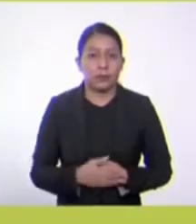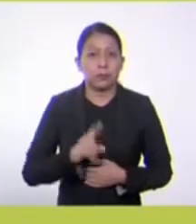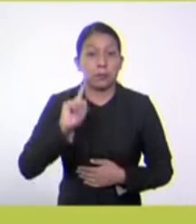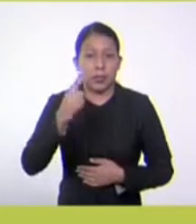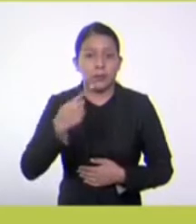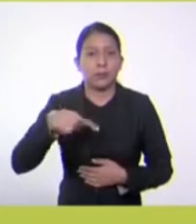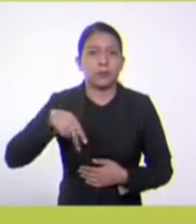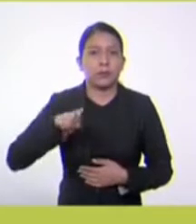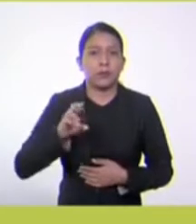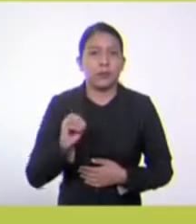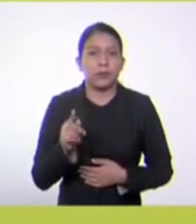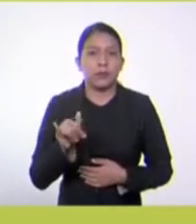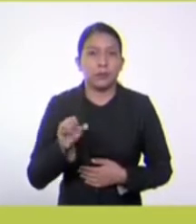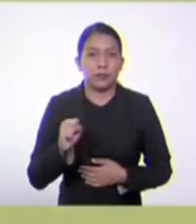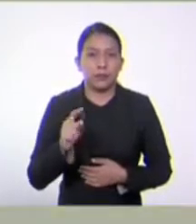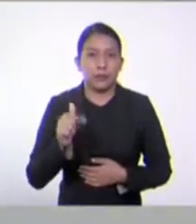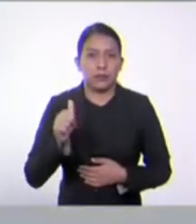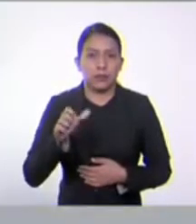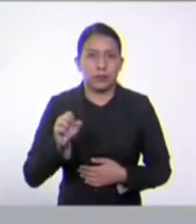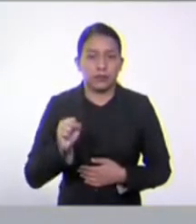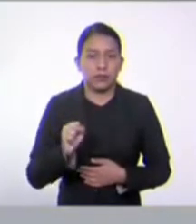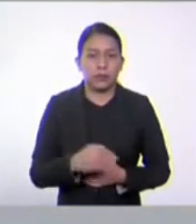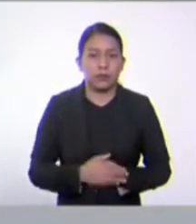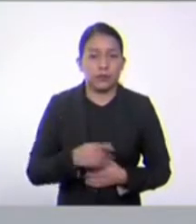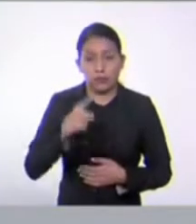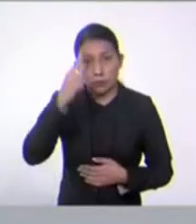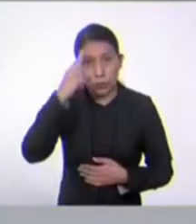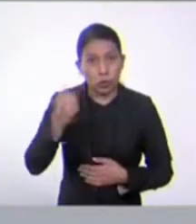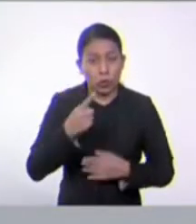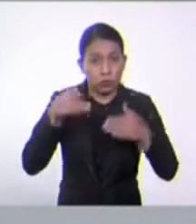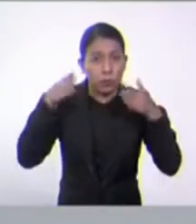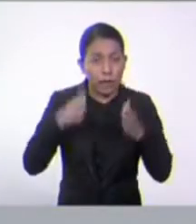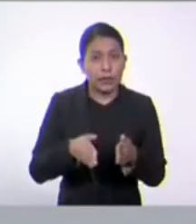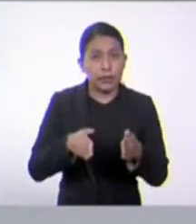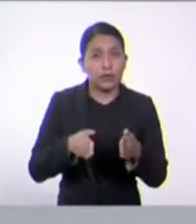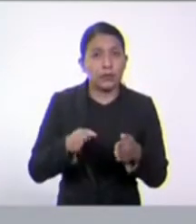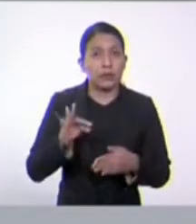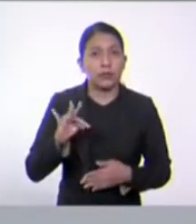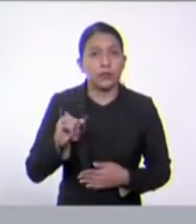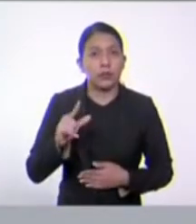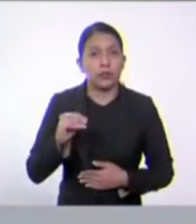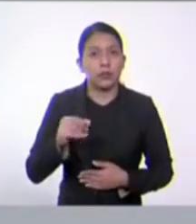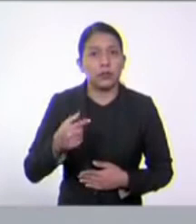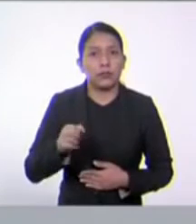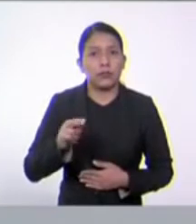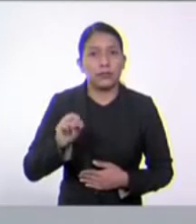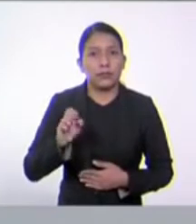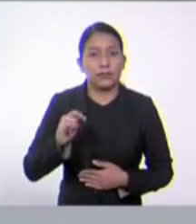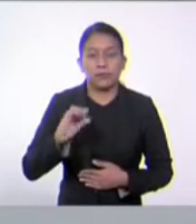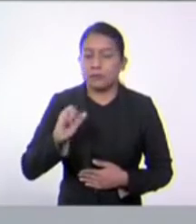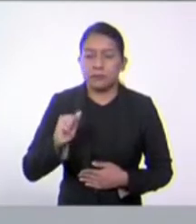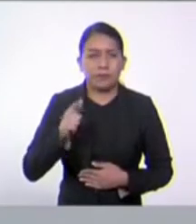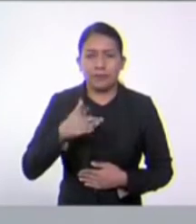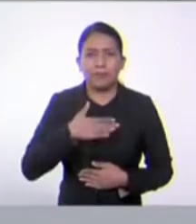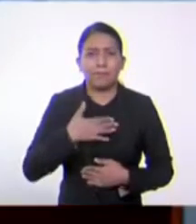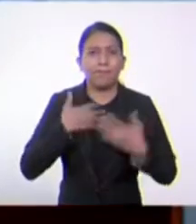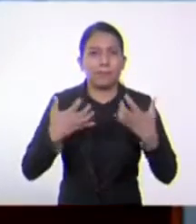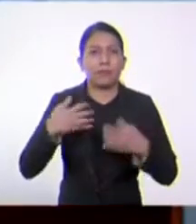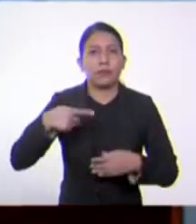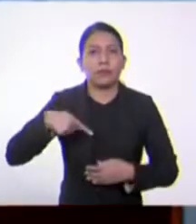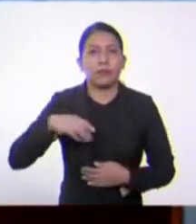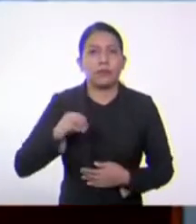reino protista nunca ha tenido una base filogenética definida. Este reino es polifilético.